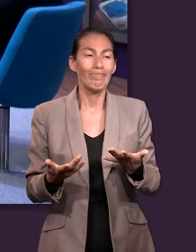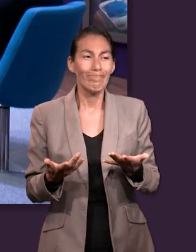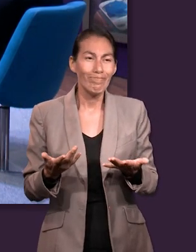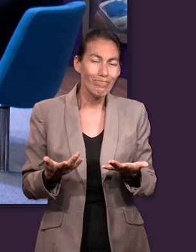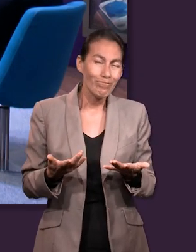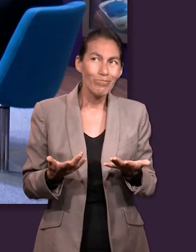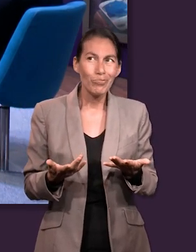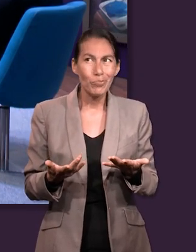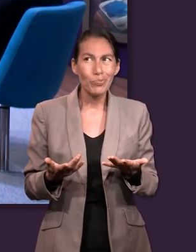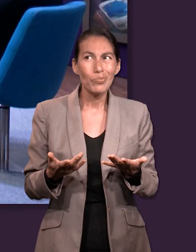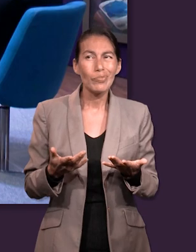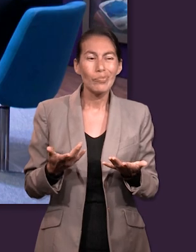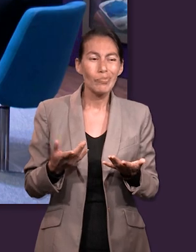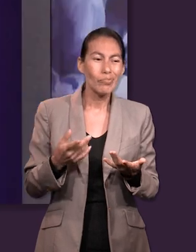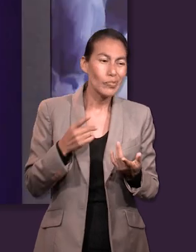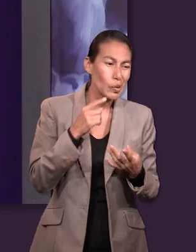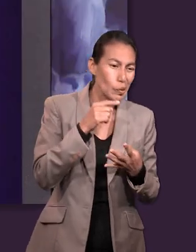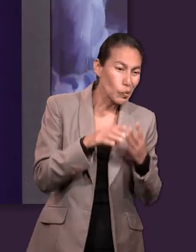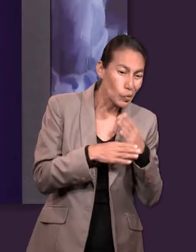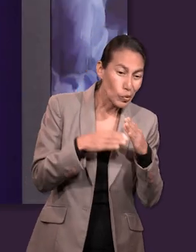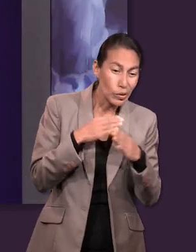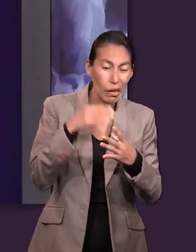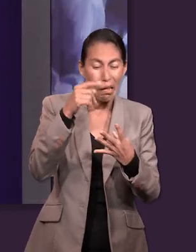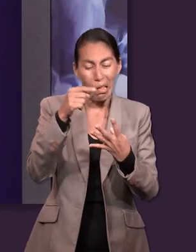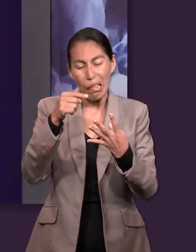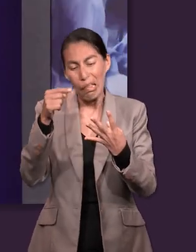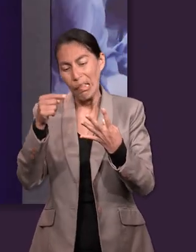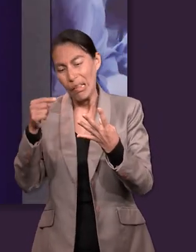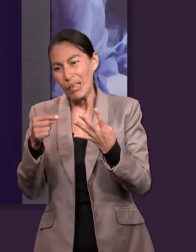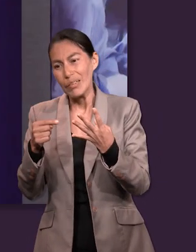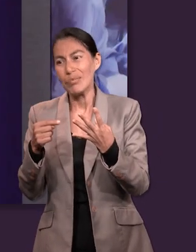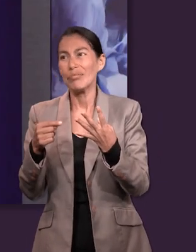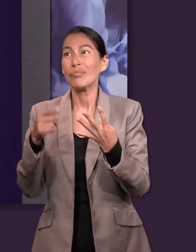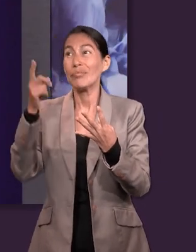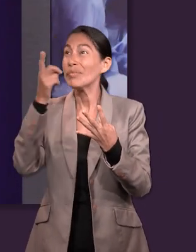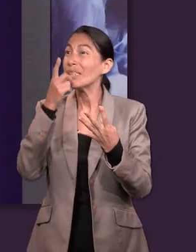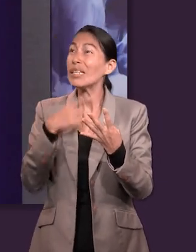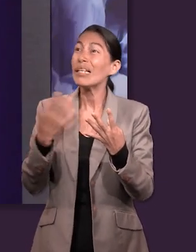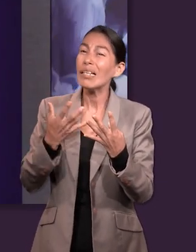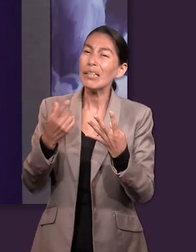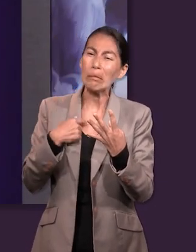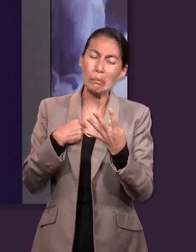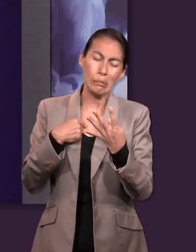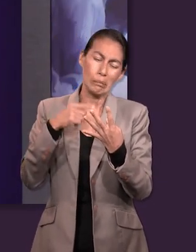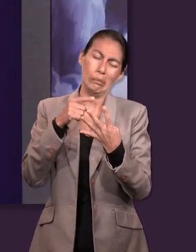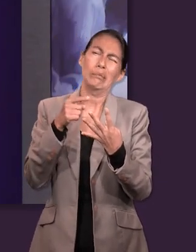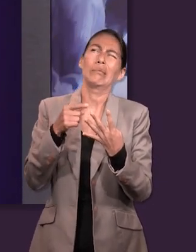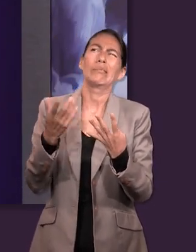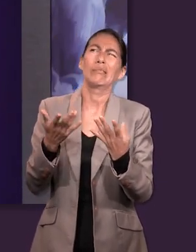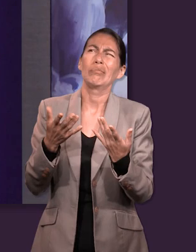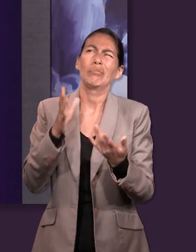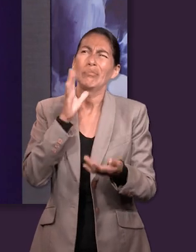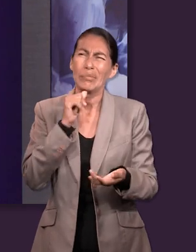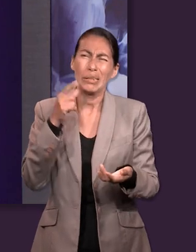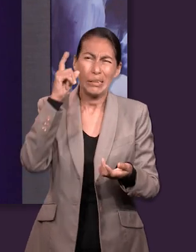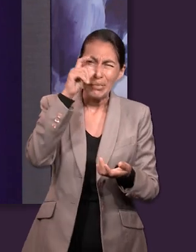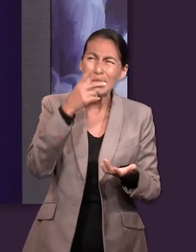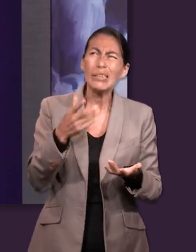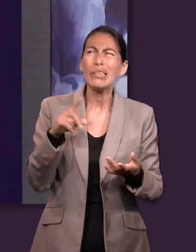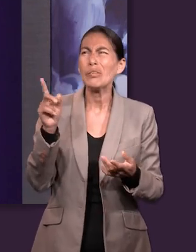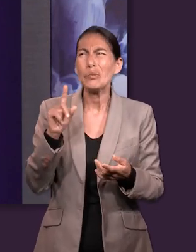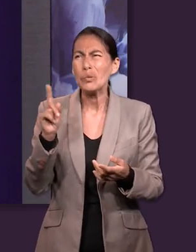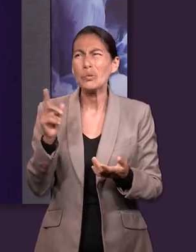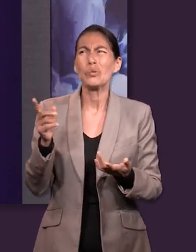referías y como que trata de encontrarle triquiñuelas a lo que Dios nos dice que debemos hacer, porque no todo está